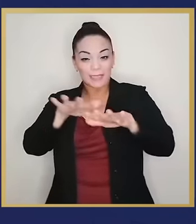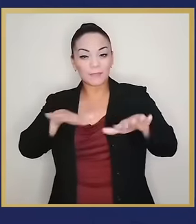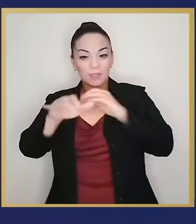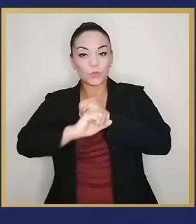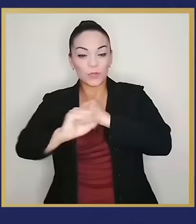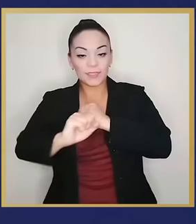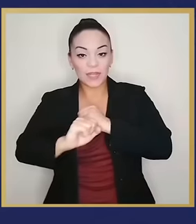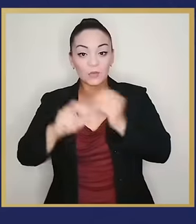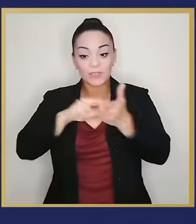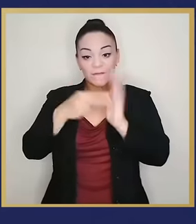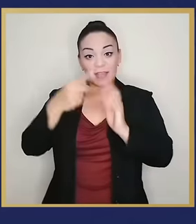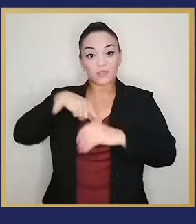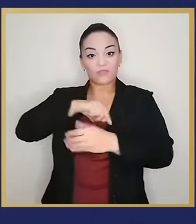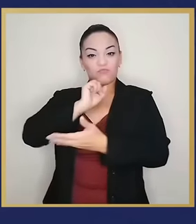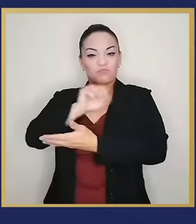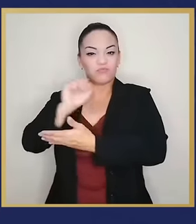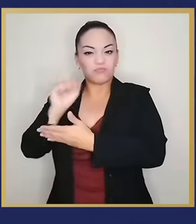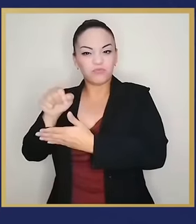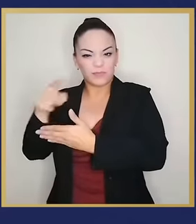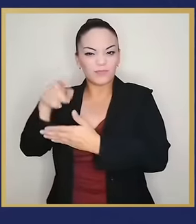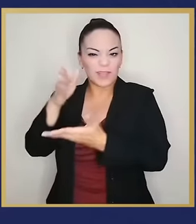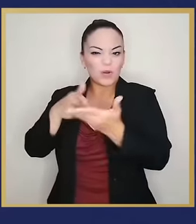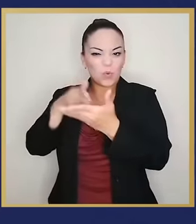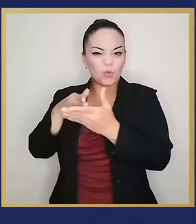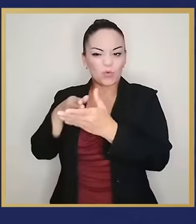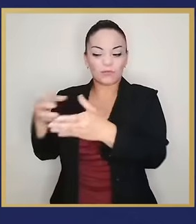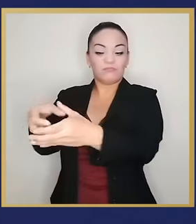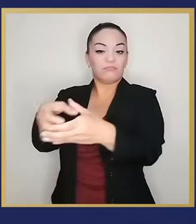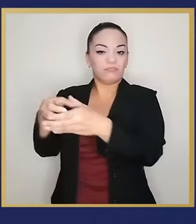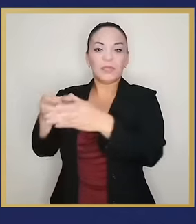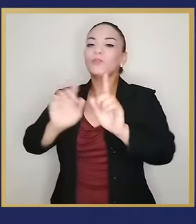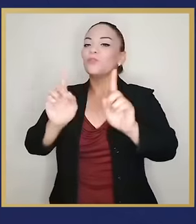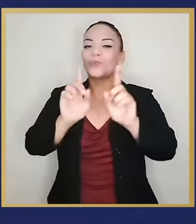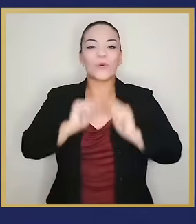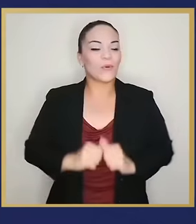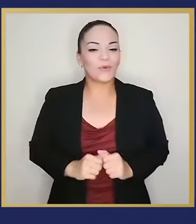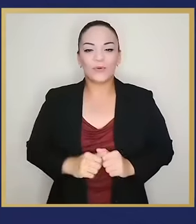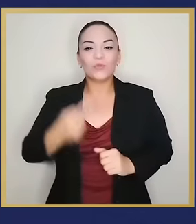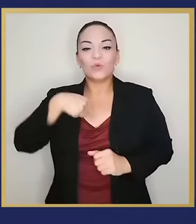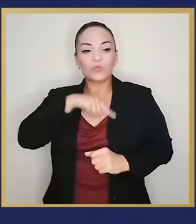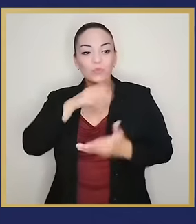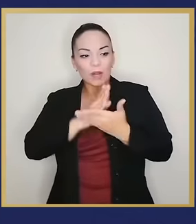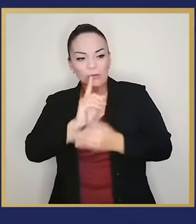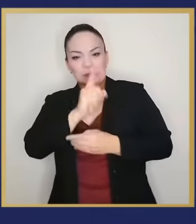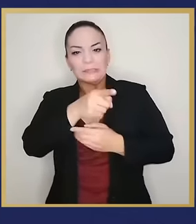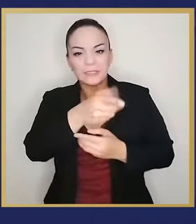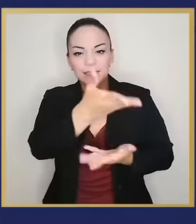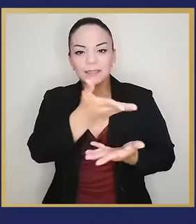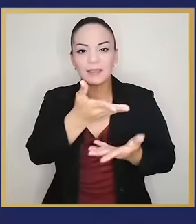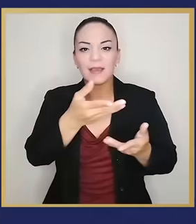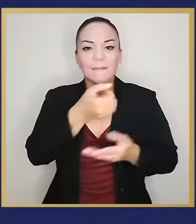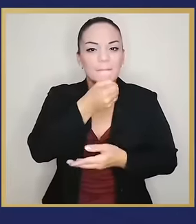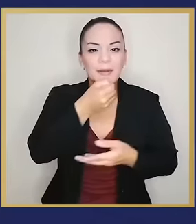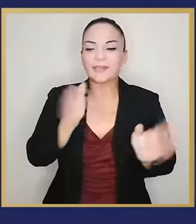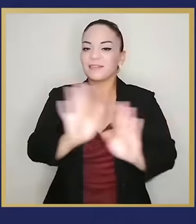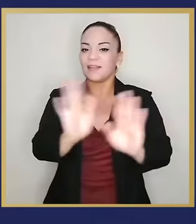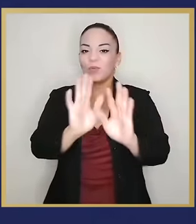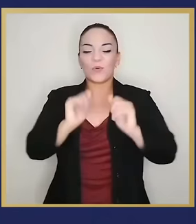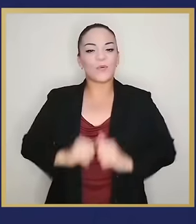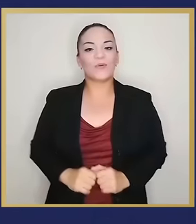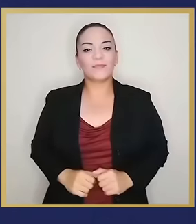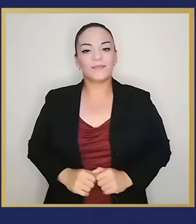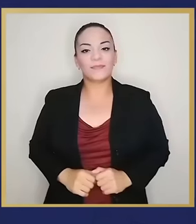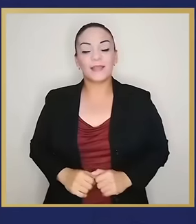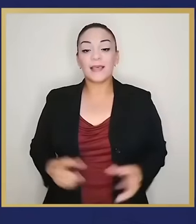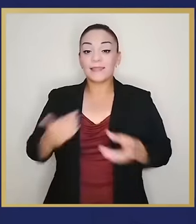no, nosotros no nos estamos vengando de esos medios, ni mucho menos un atentado contra la prensa. Democratizar